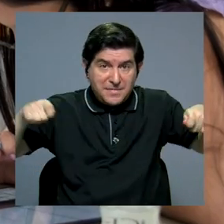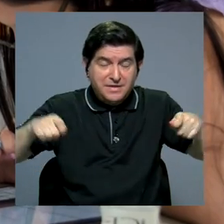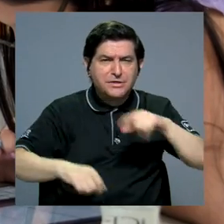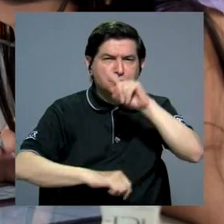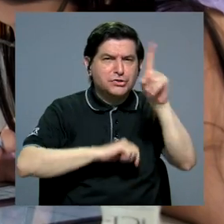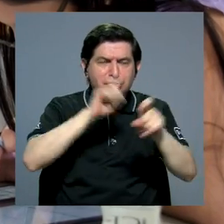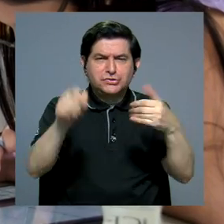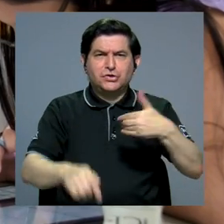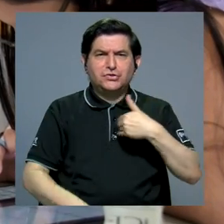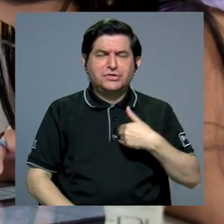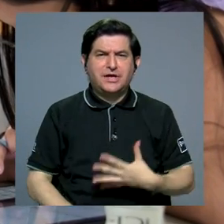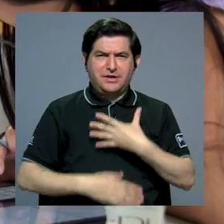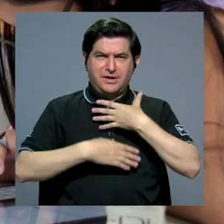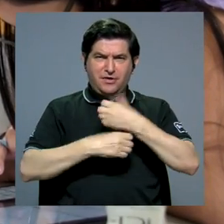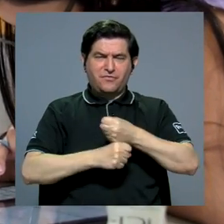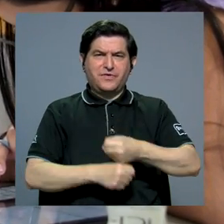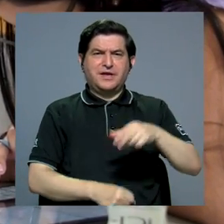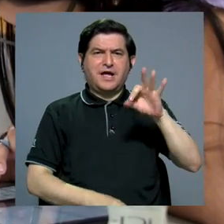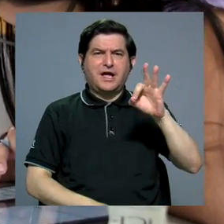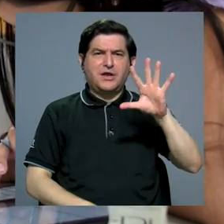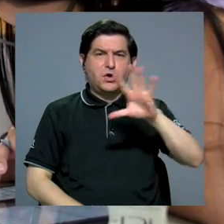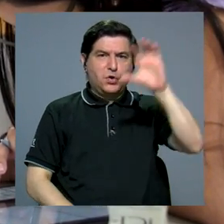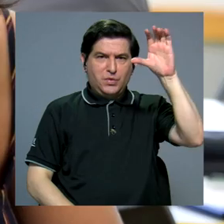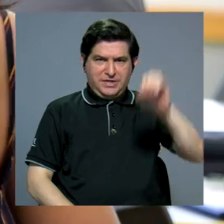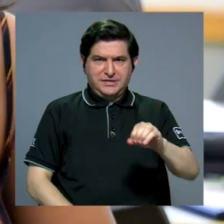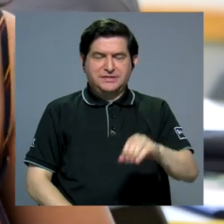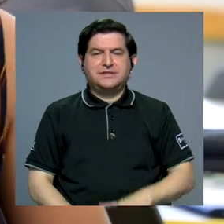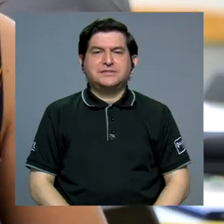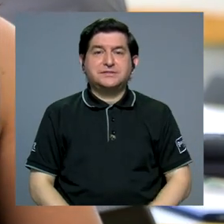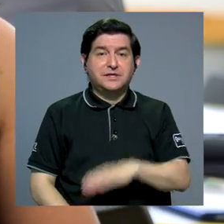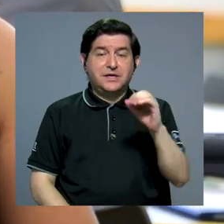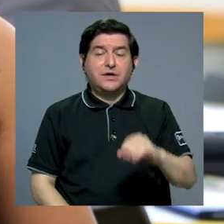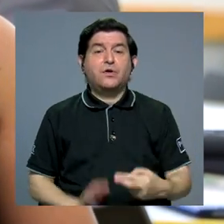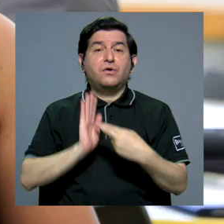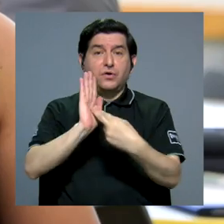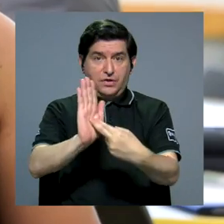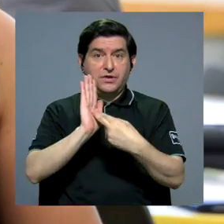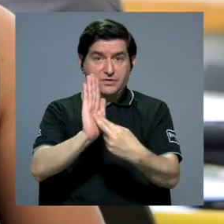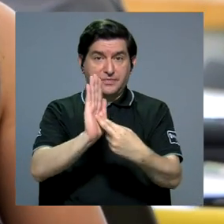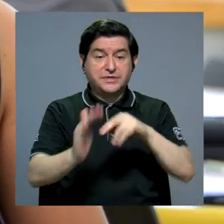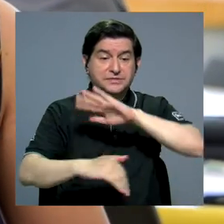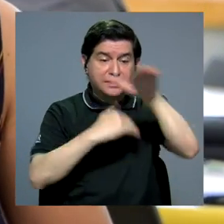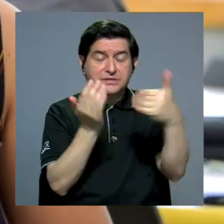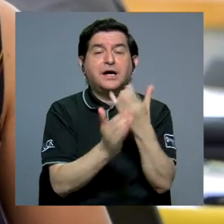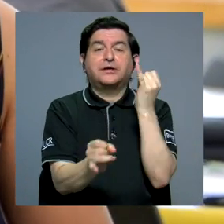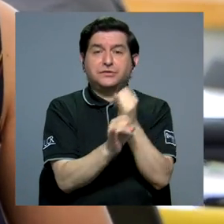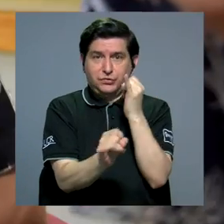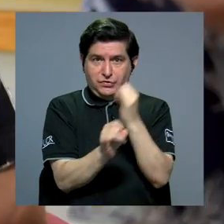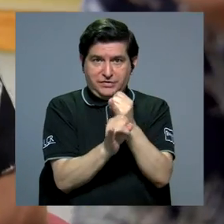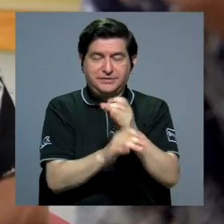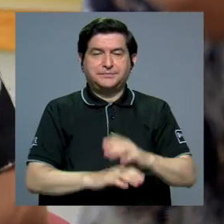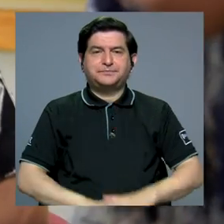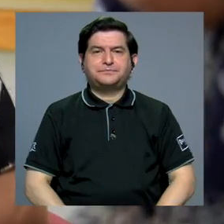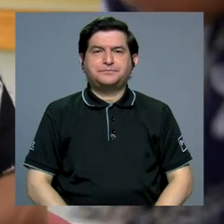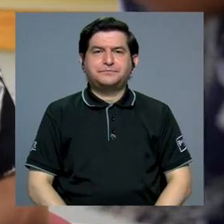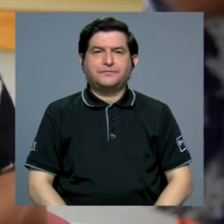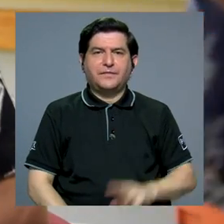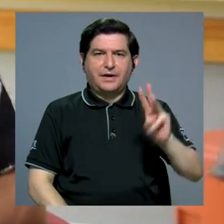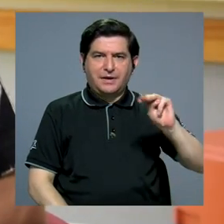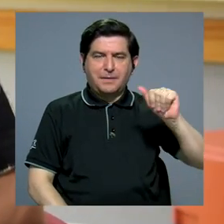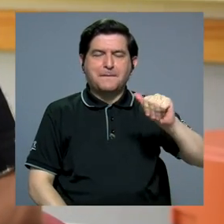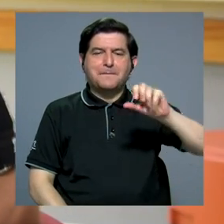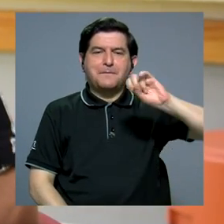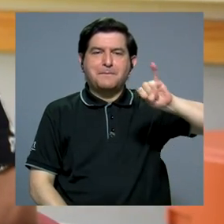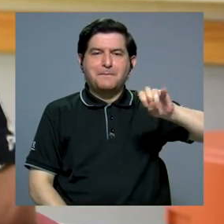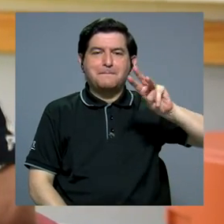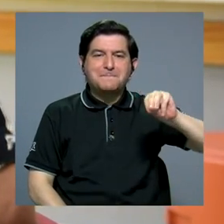de esta encuesta tiene una confianza del 95% y es representativa para toda la institución. La Máster María